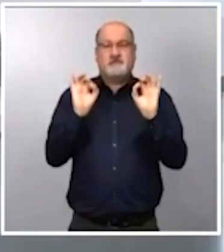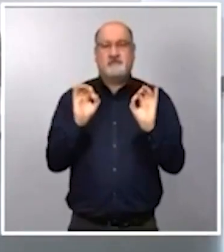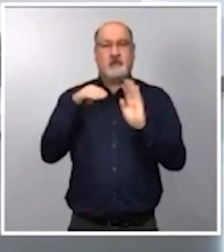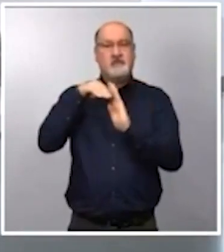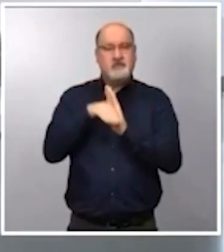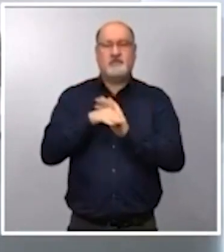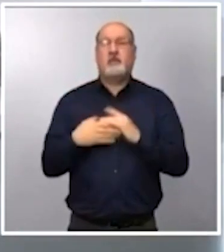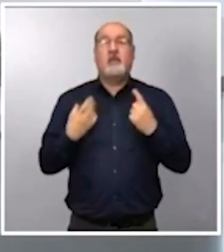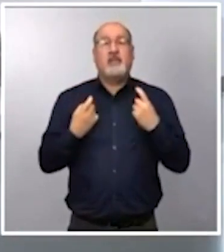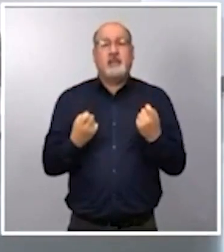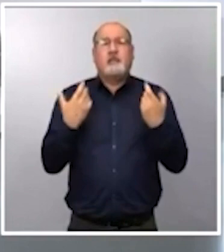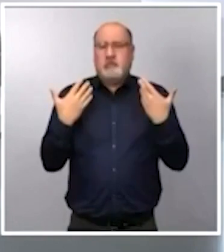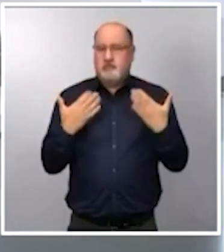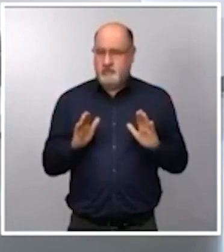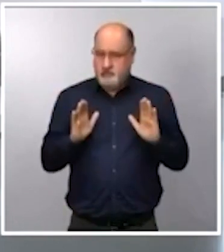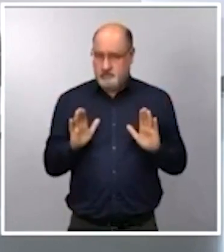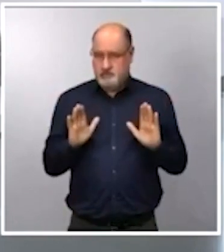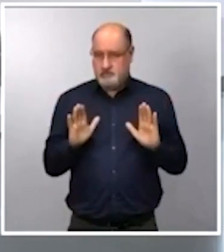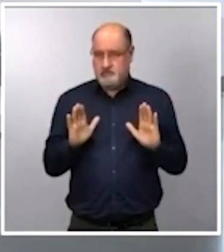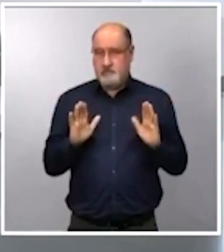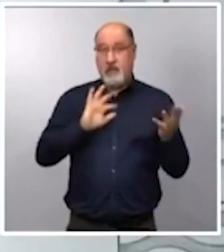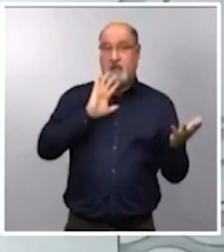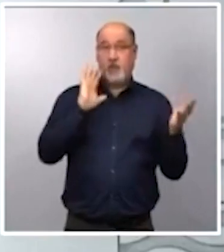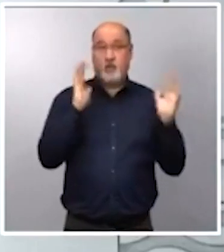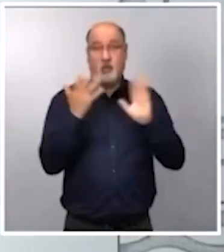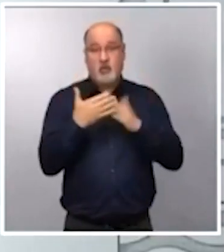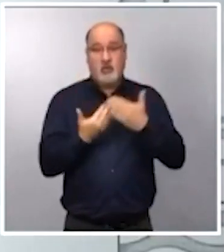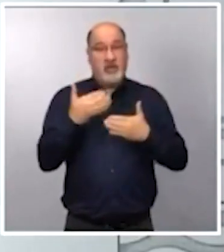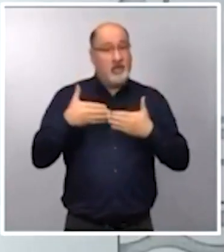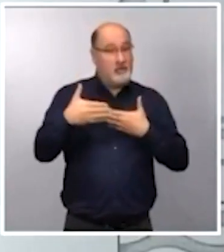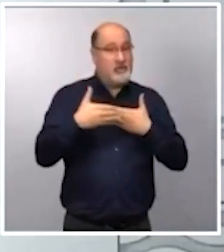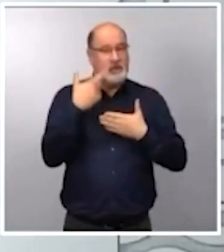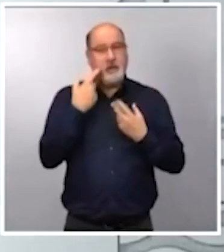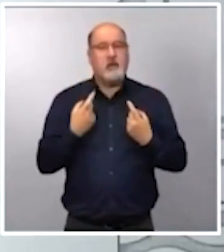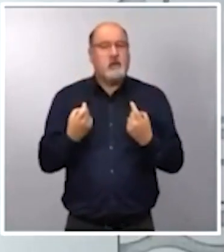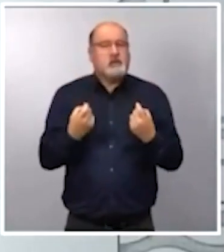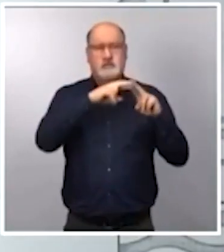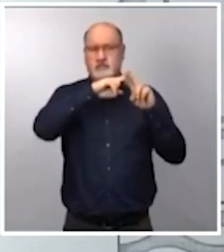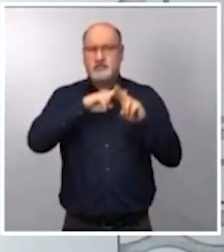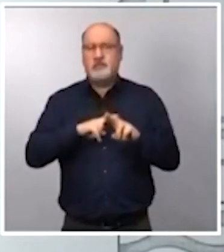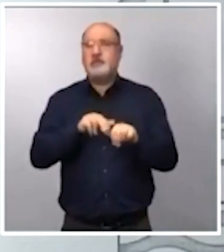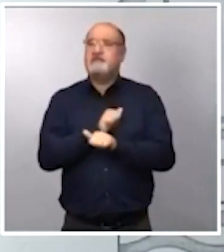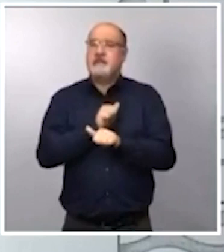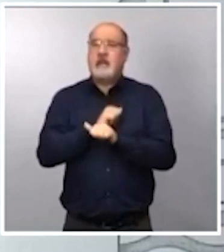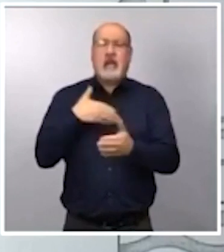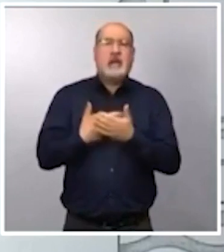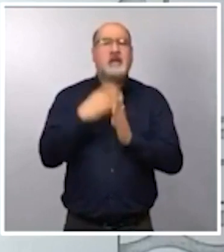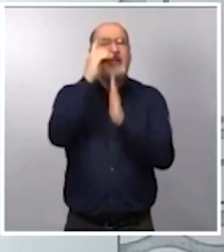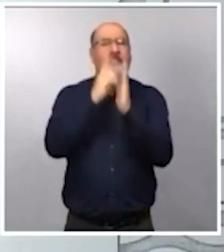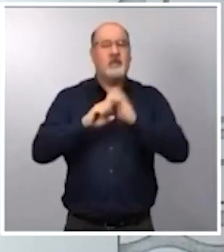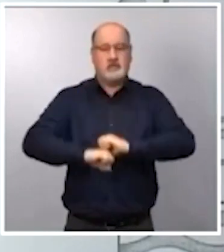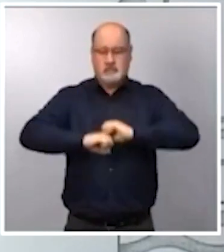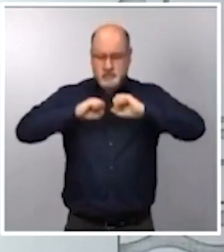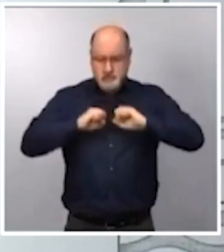no obstante, valorar la evolución en los próximos días y, por tanto, esperar la consolidación de esta bajada,